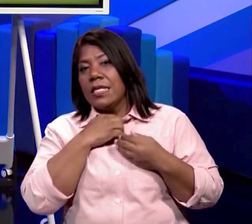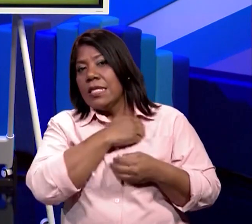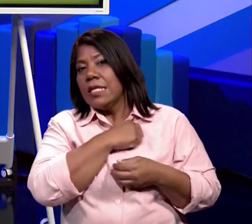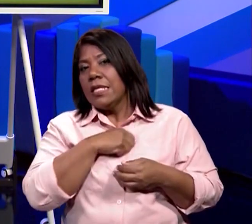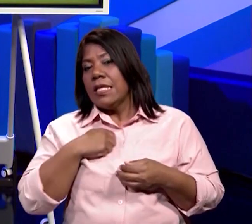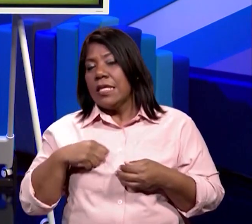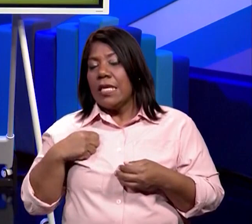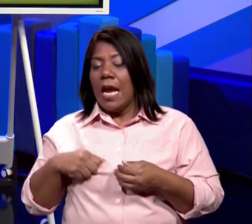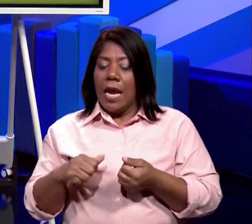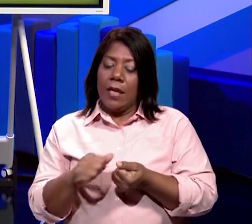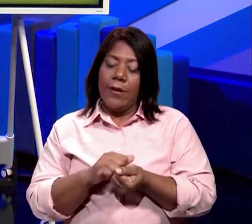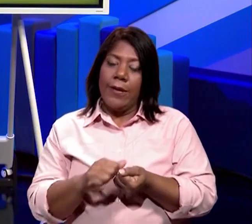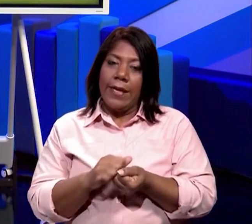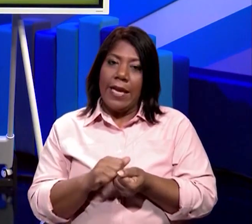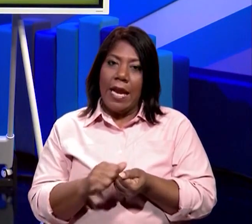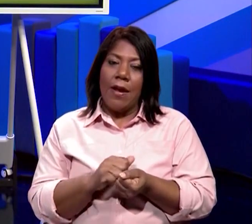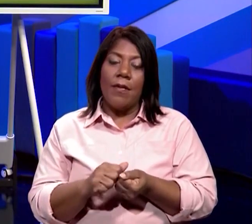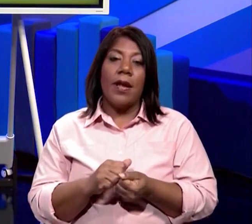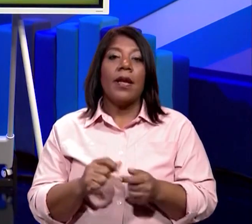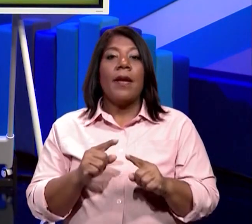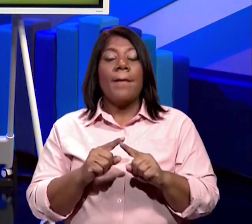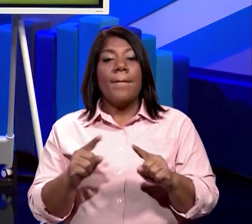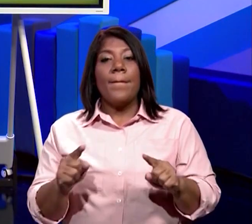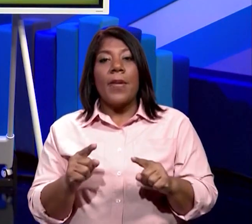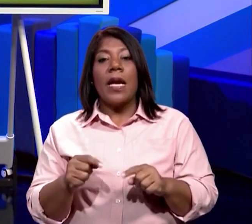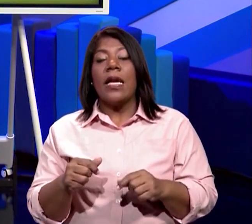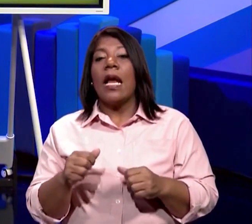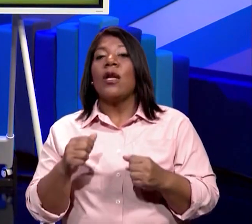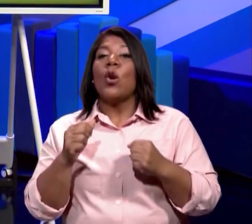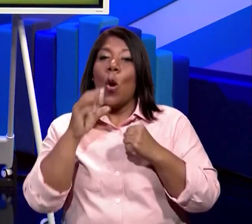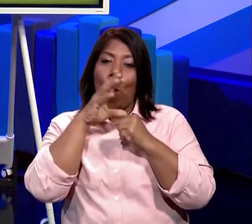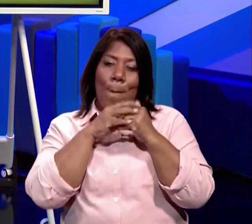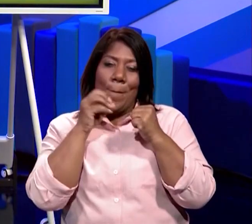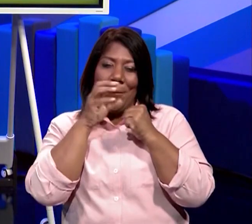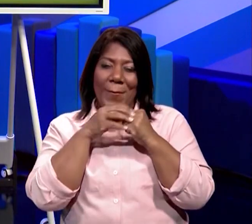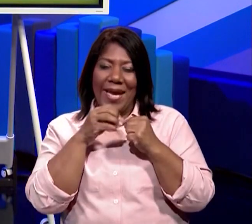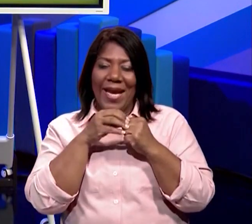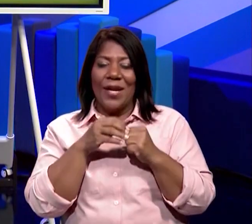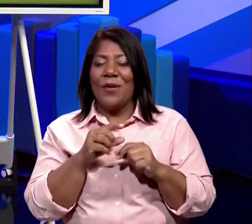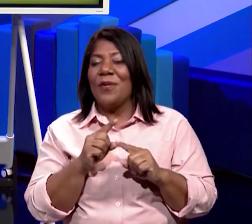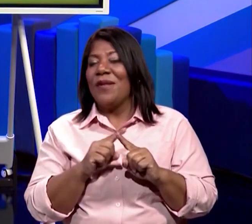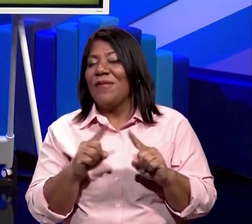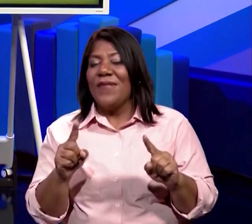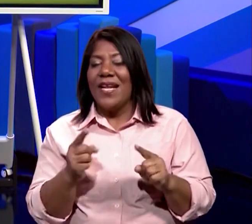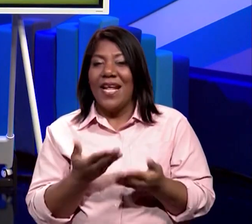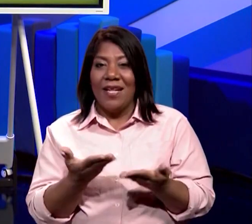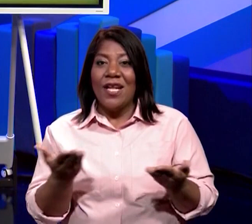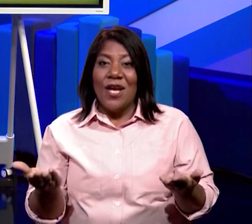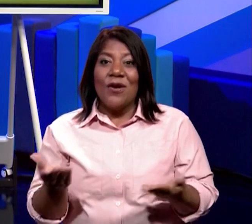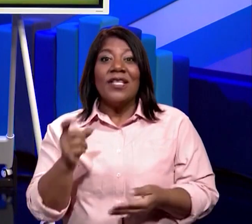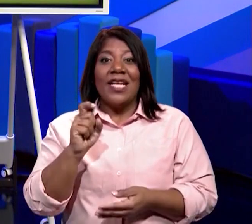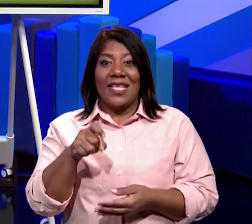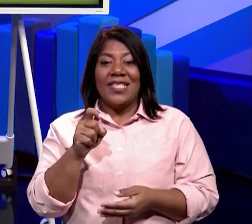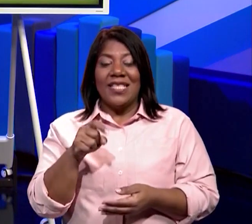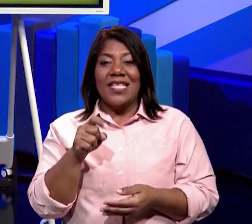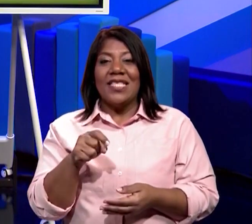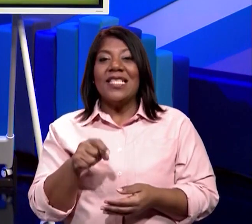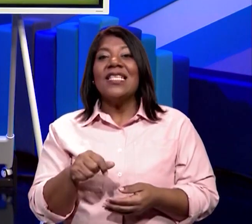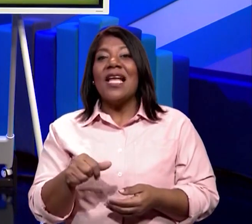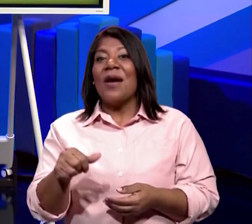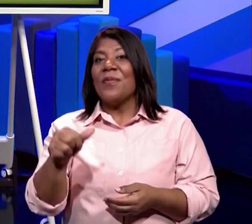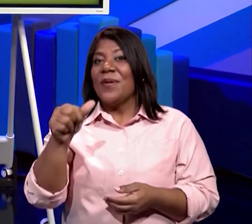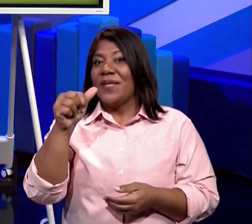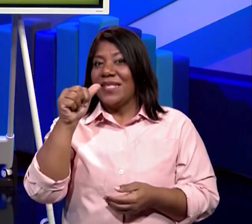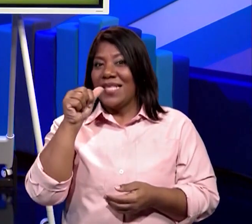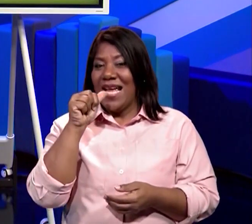ropa, para lavar los autos, para bañar las mascotas, para un sinnúmero de cosas. Así que por ende nosotros debemos